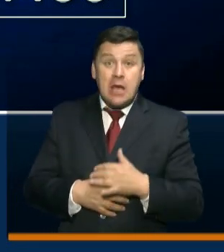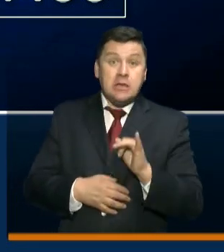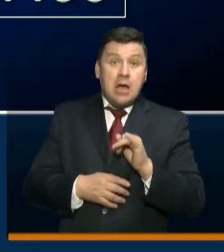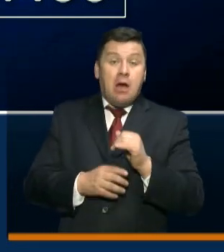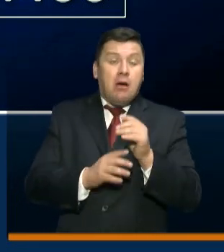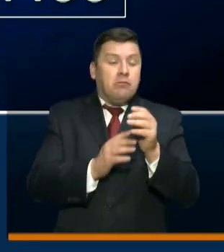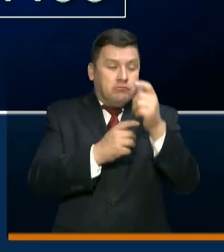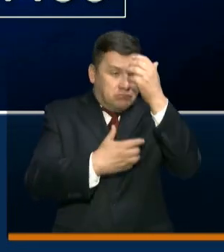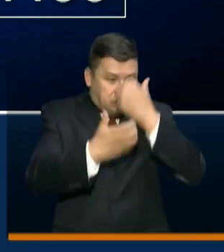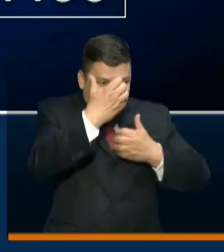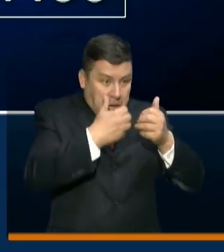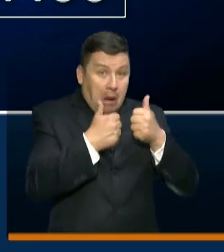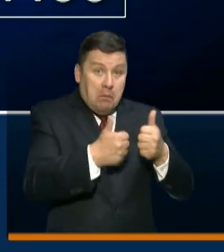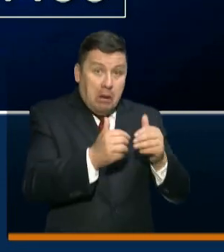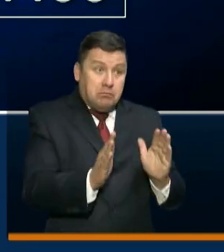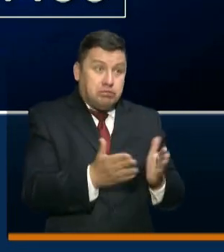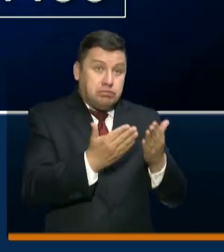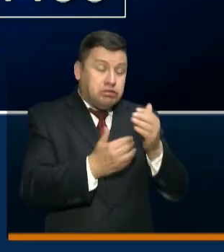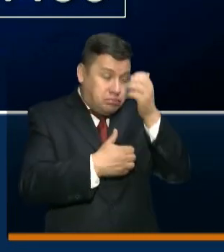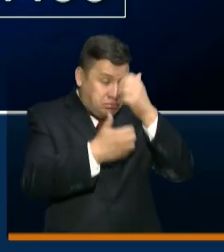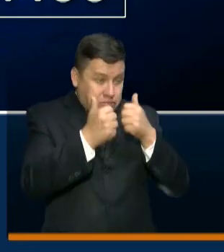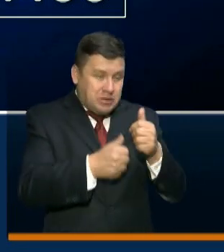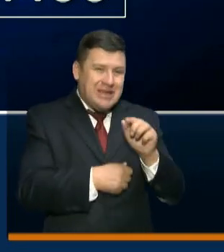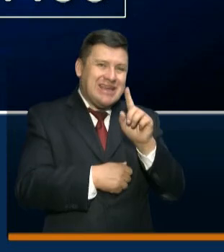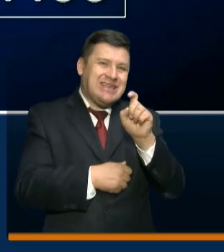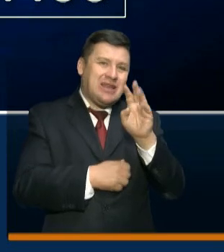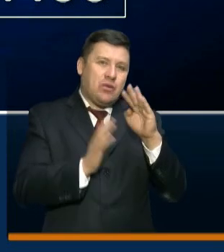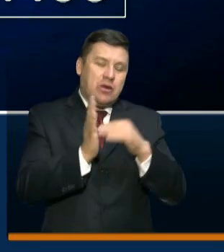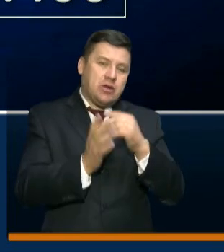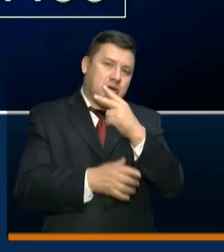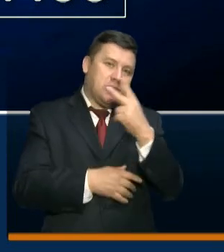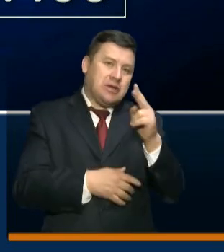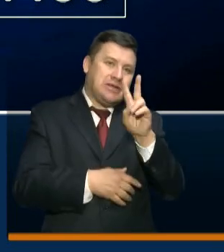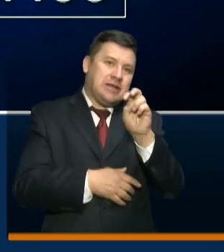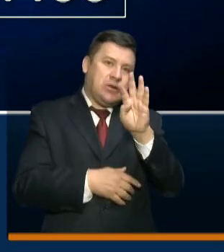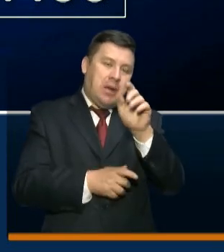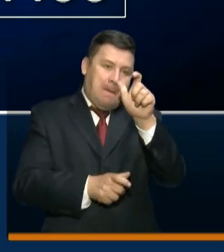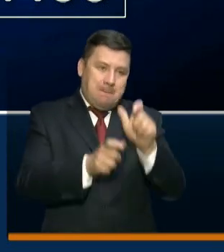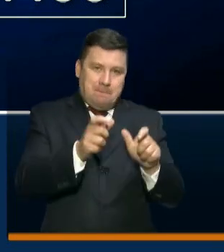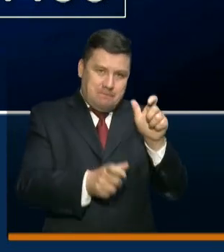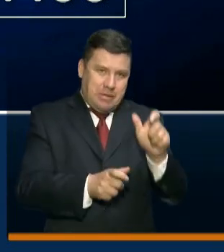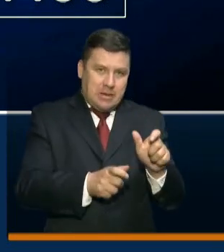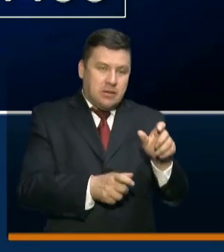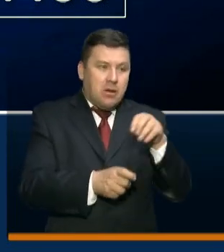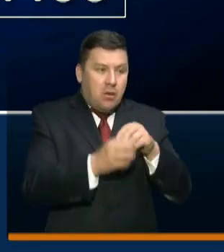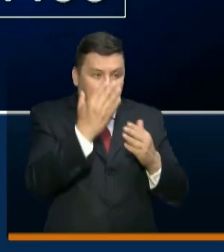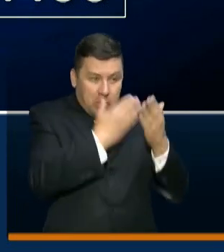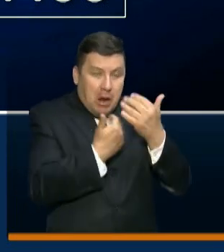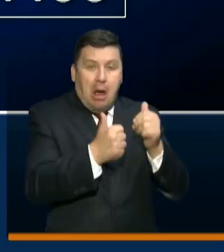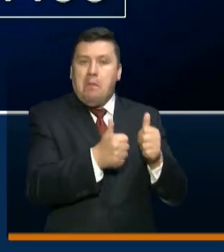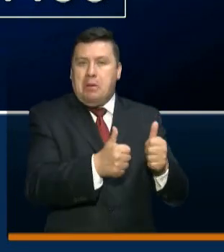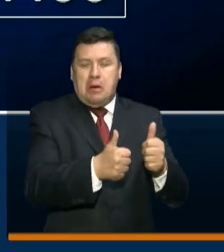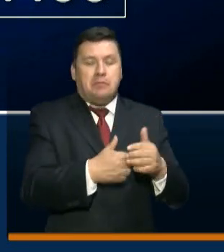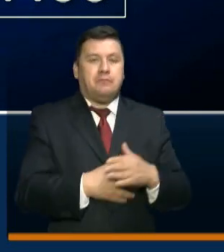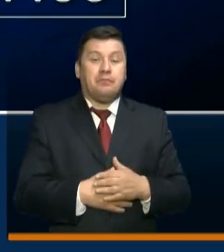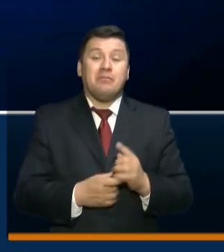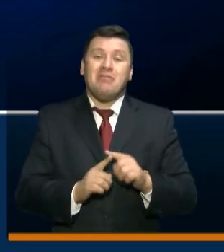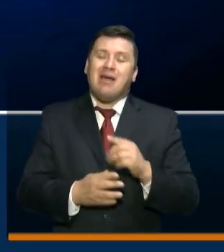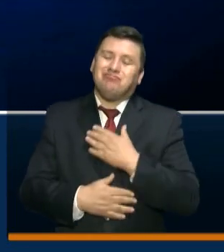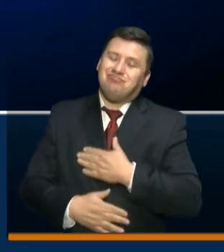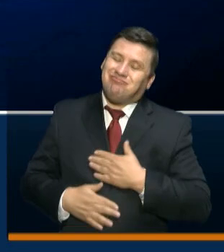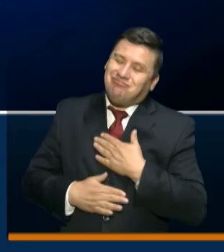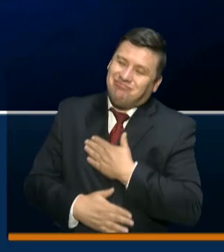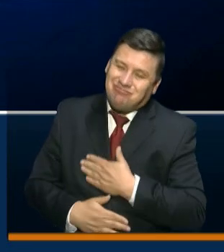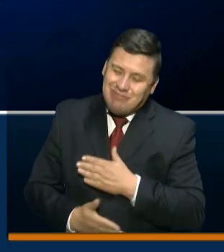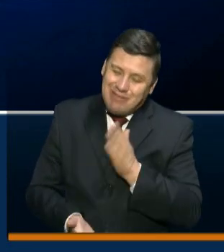descartado en este momento 64,279 personas que han sido sometidas a prueba. Y desafortunadamente